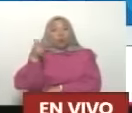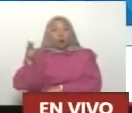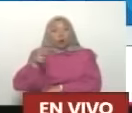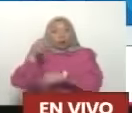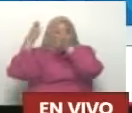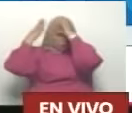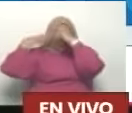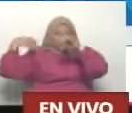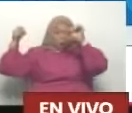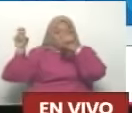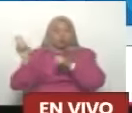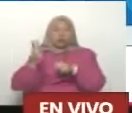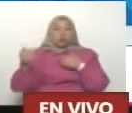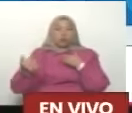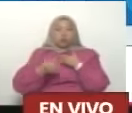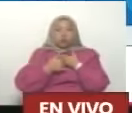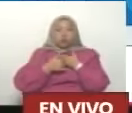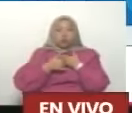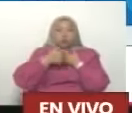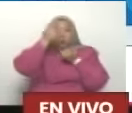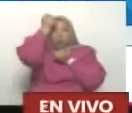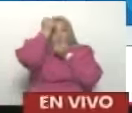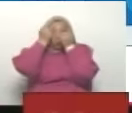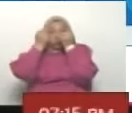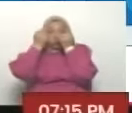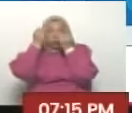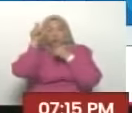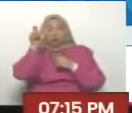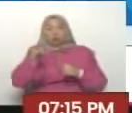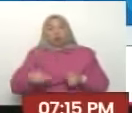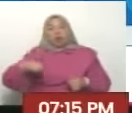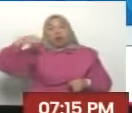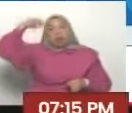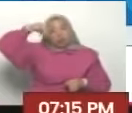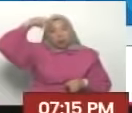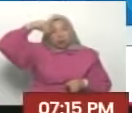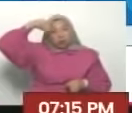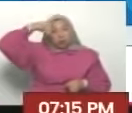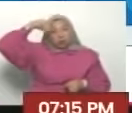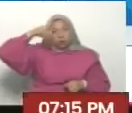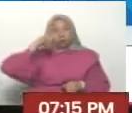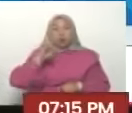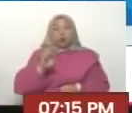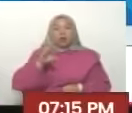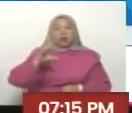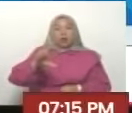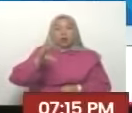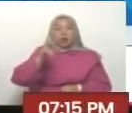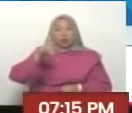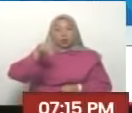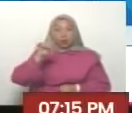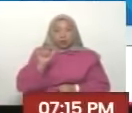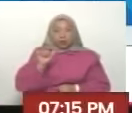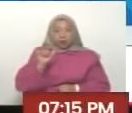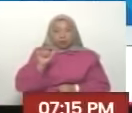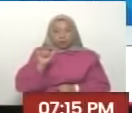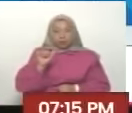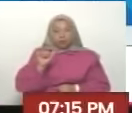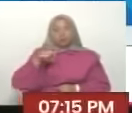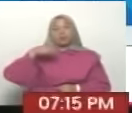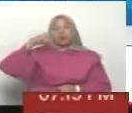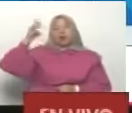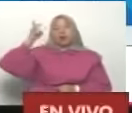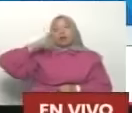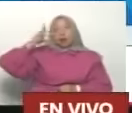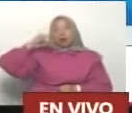Venezuela el secuestro y desaparición de la maestra Elena Quintero inolvidable aún